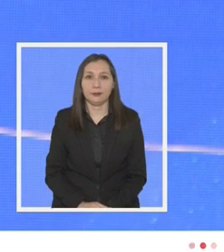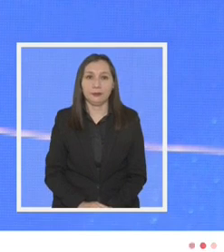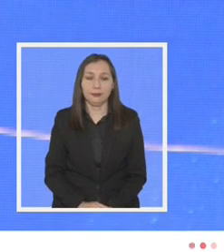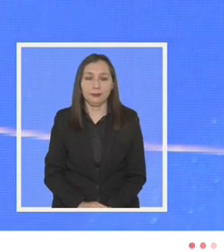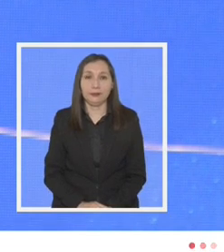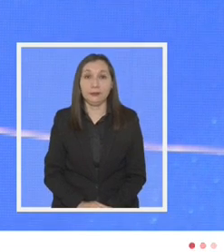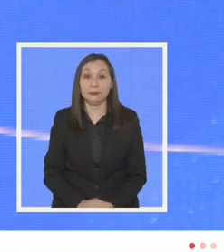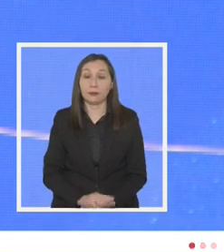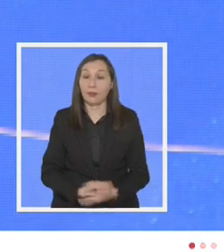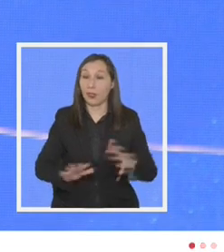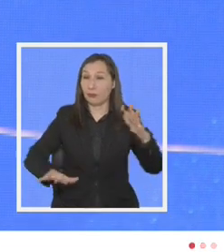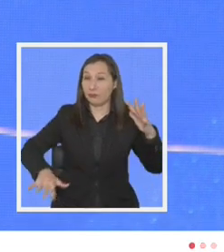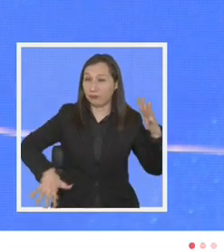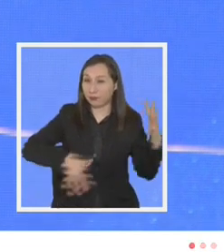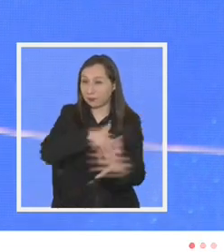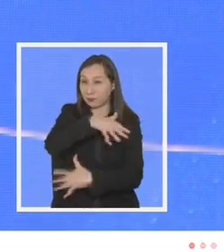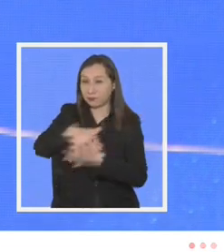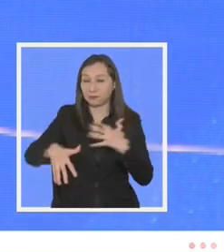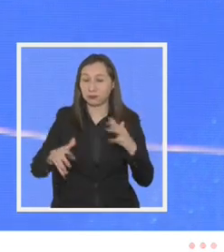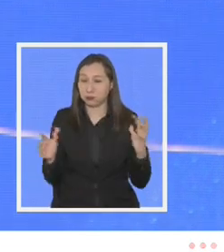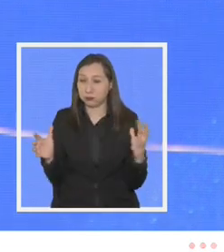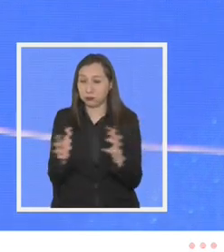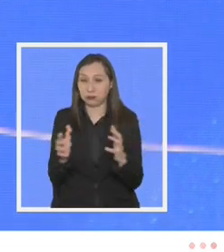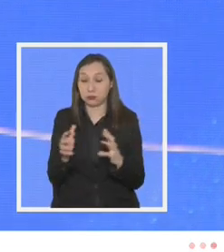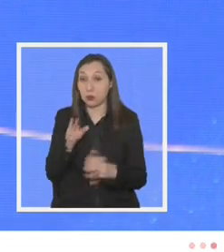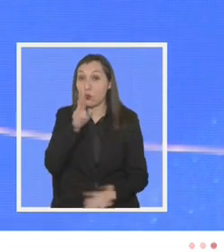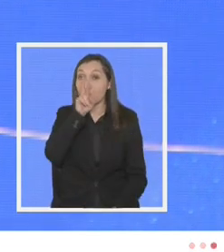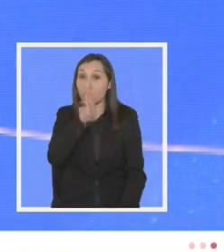La violencia en el sur,